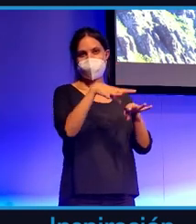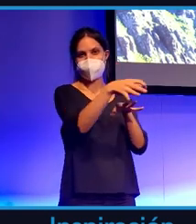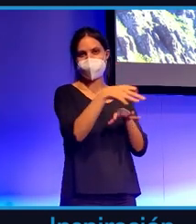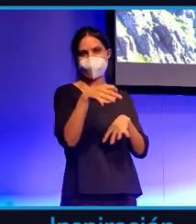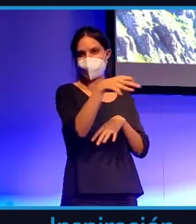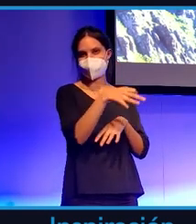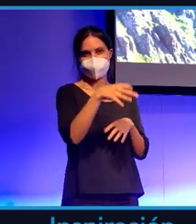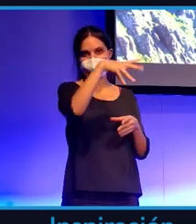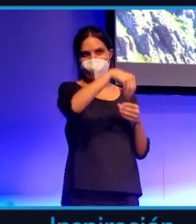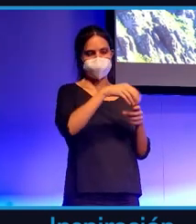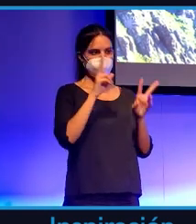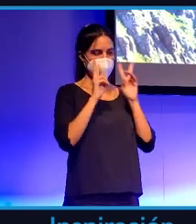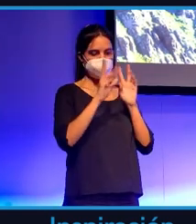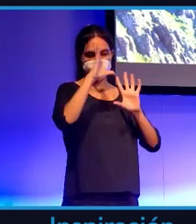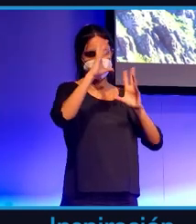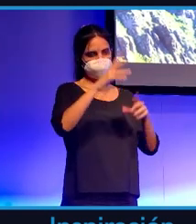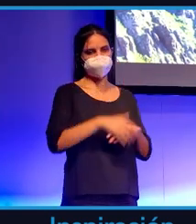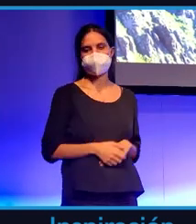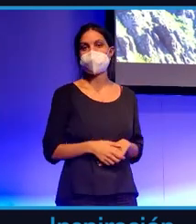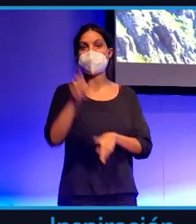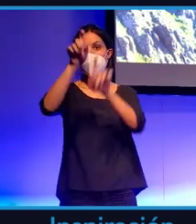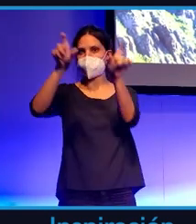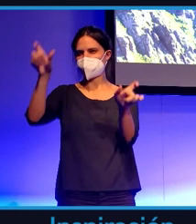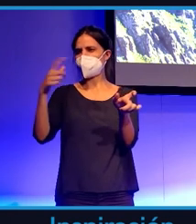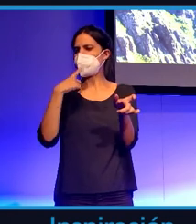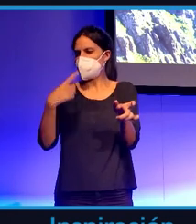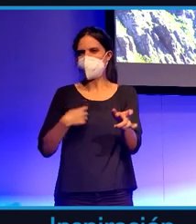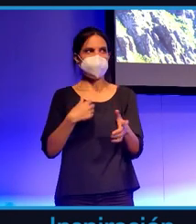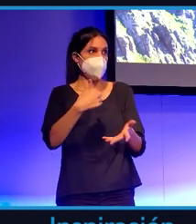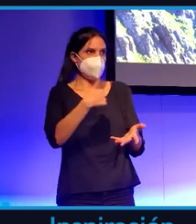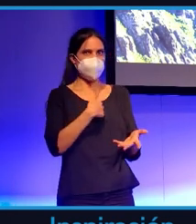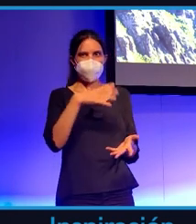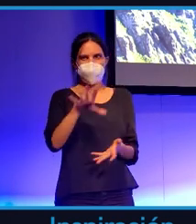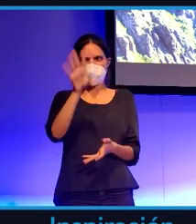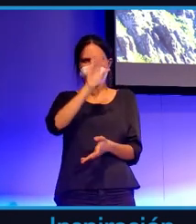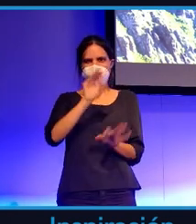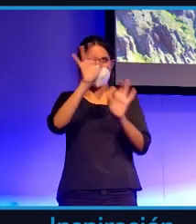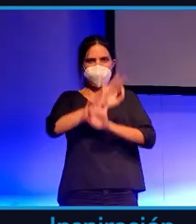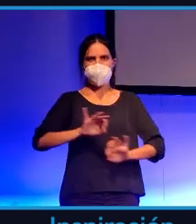Y mucha gente me dice oye Neco, es que no entiendo nada, es que no entiendo nada de cripto.